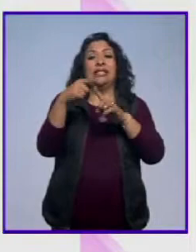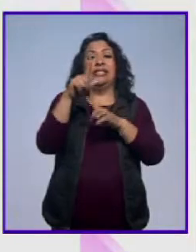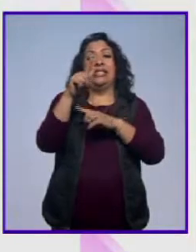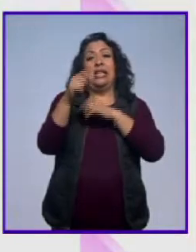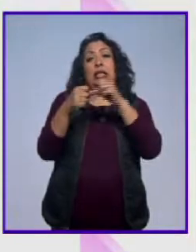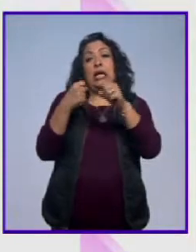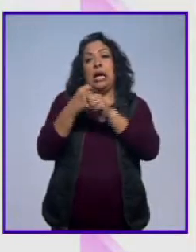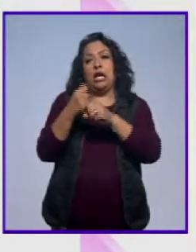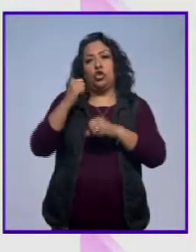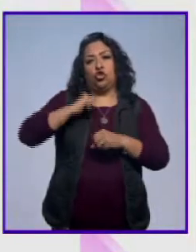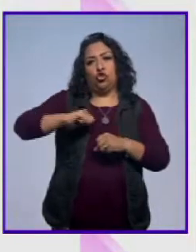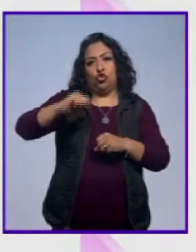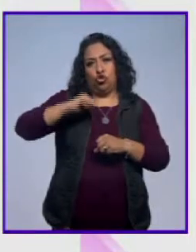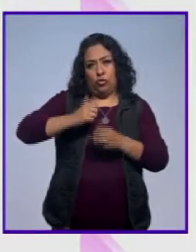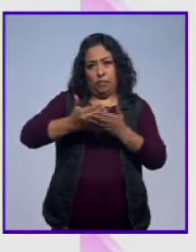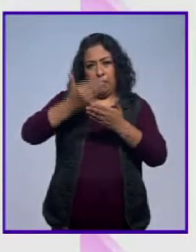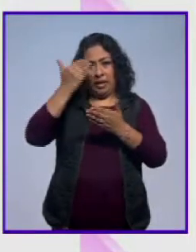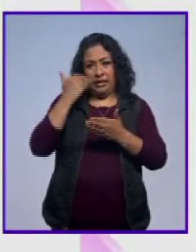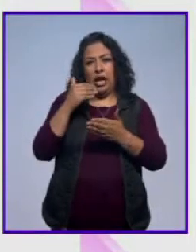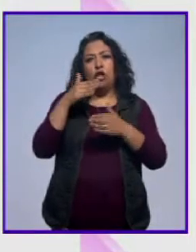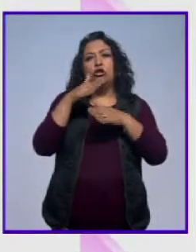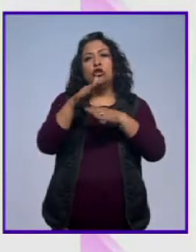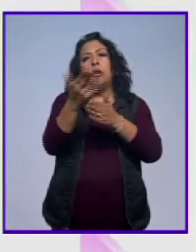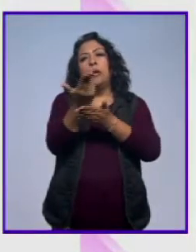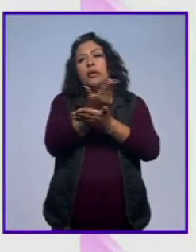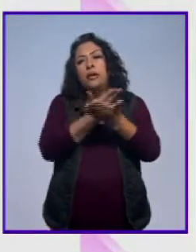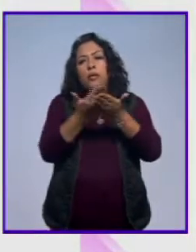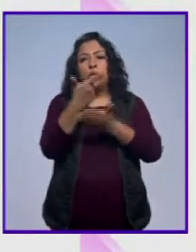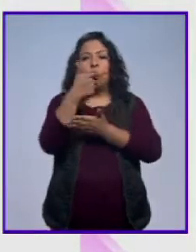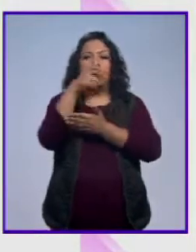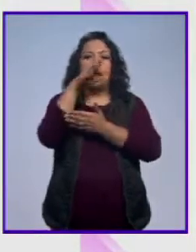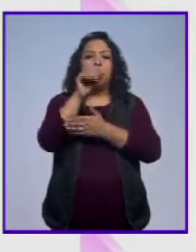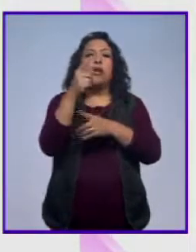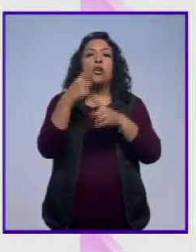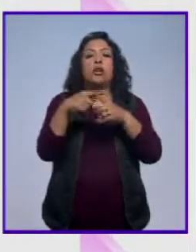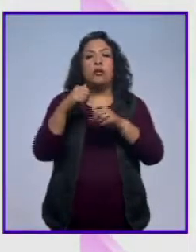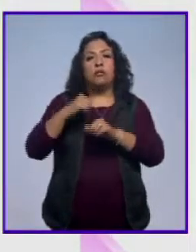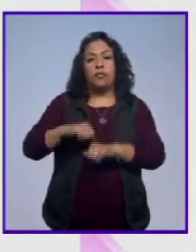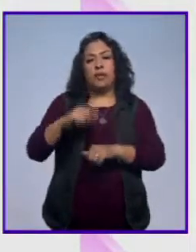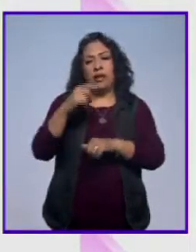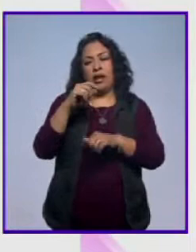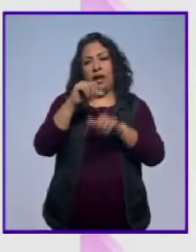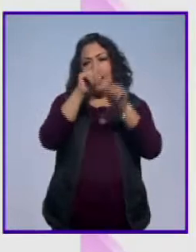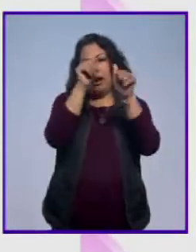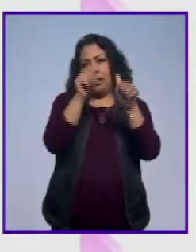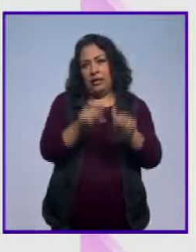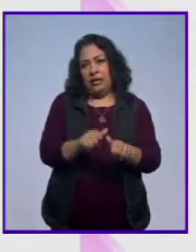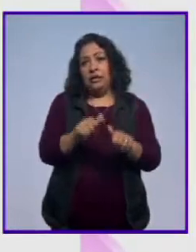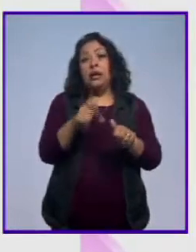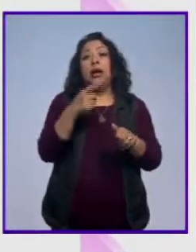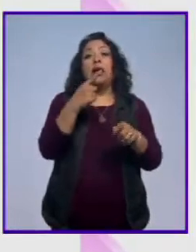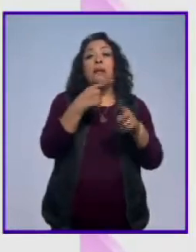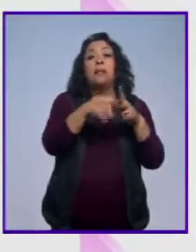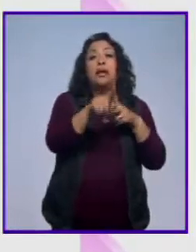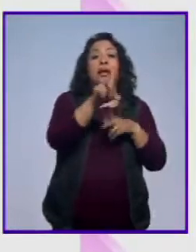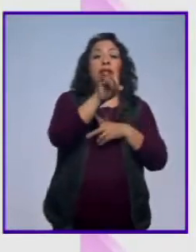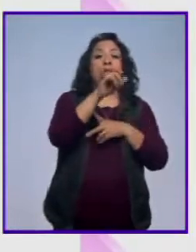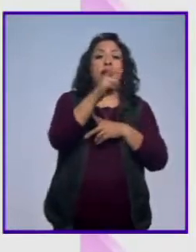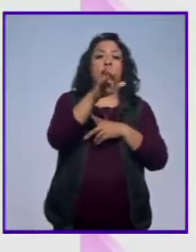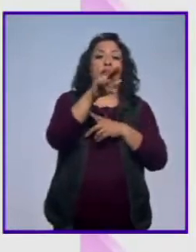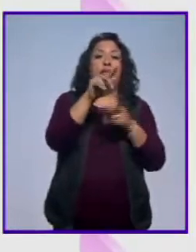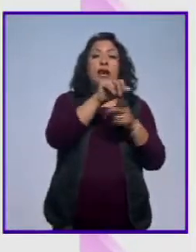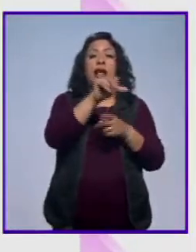décadas del siglo pasado en materia de ilustración y grabado por los artistas más disímbolos que van de Diego Rivera a